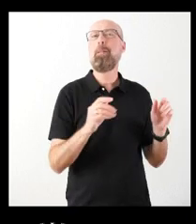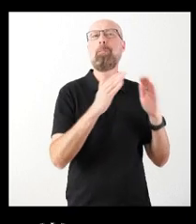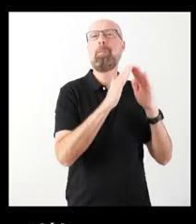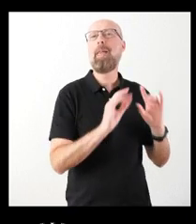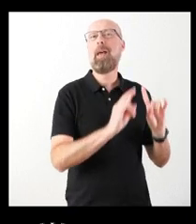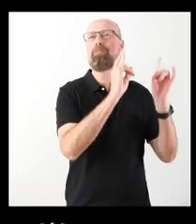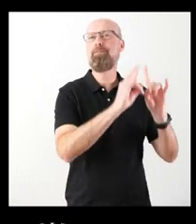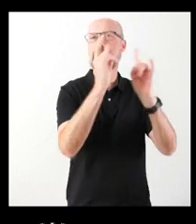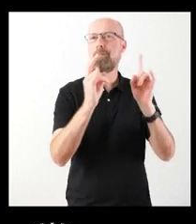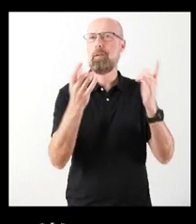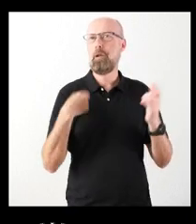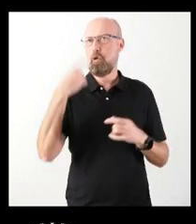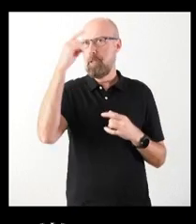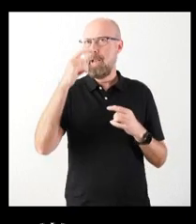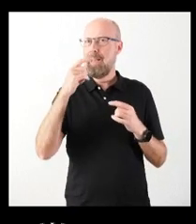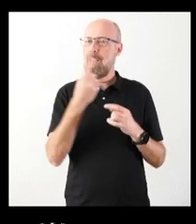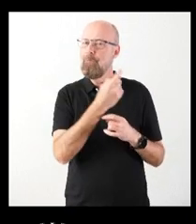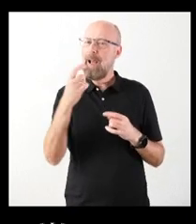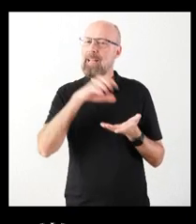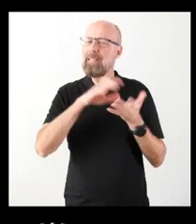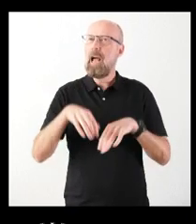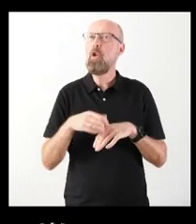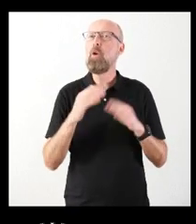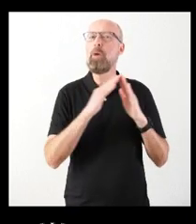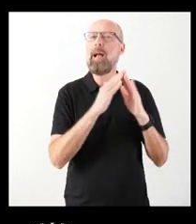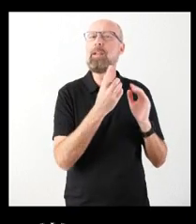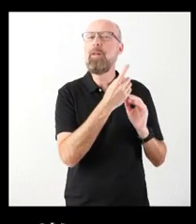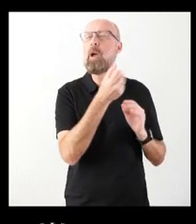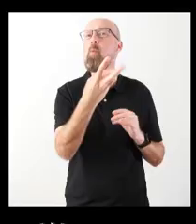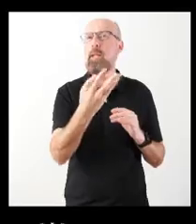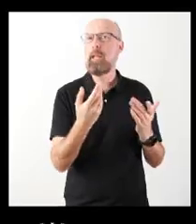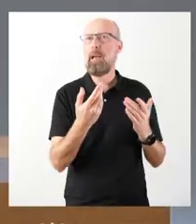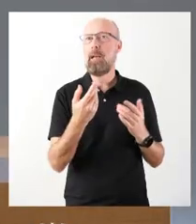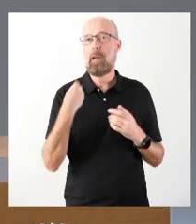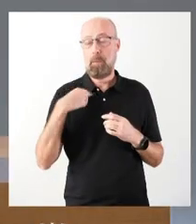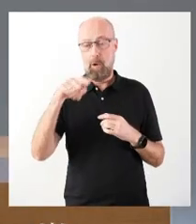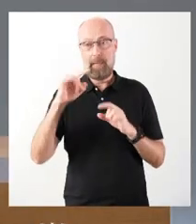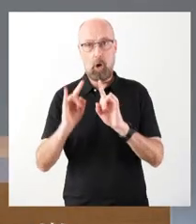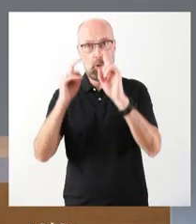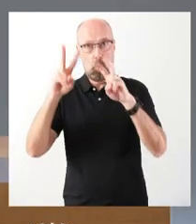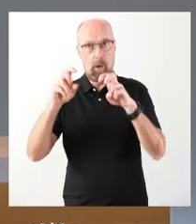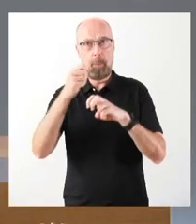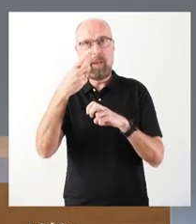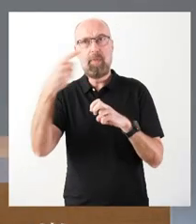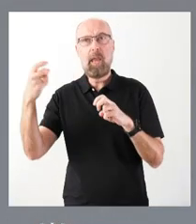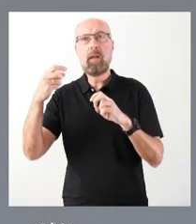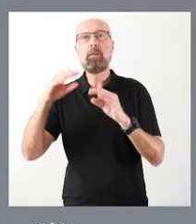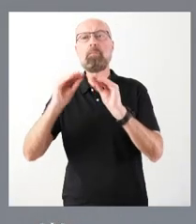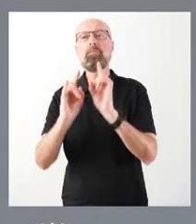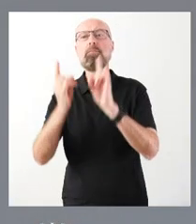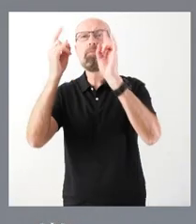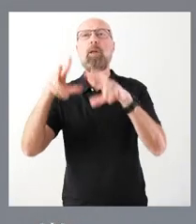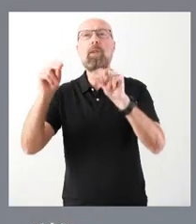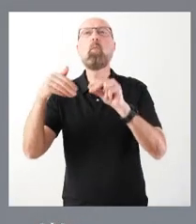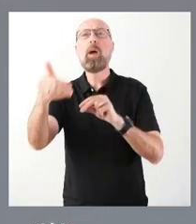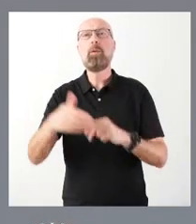viviendas hace falta en Castilla y León y, concretamente, estas 1.100, cuándo estarán listas. Gracias. Pues, mire, como hemos